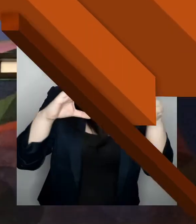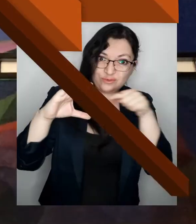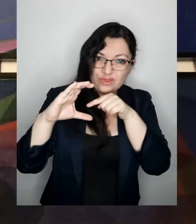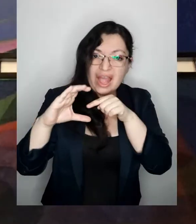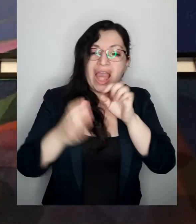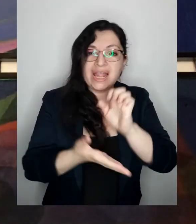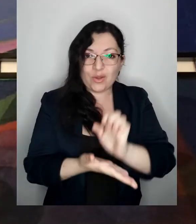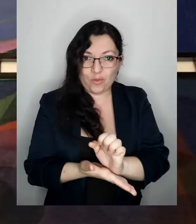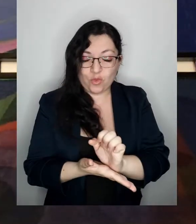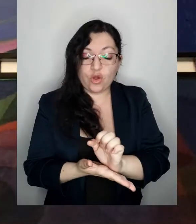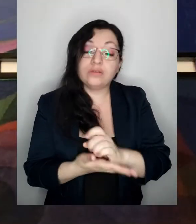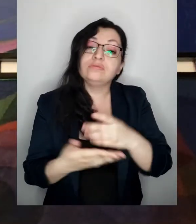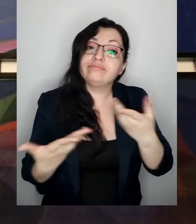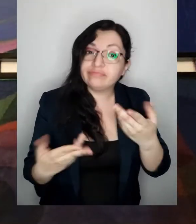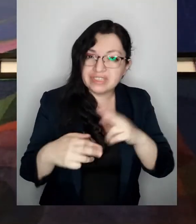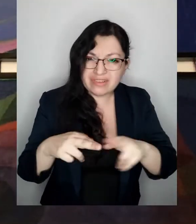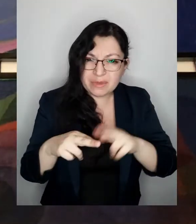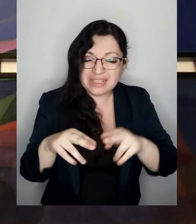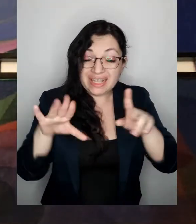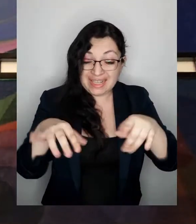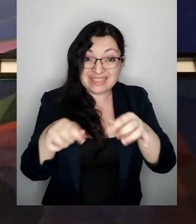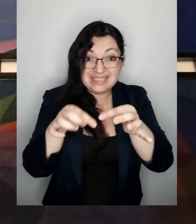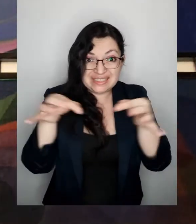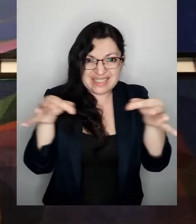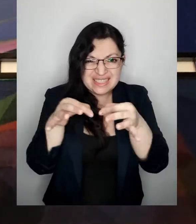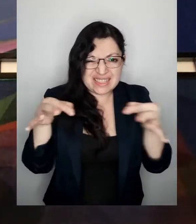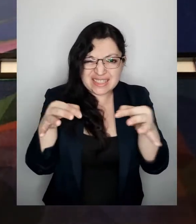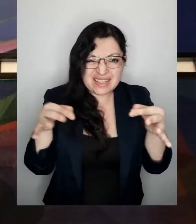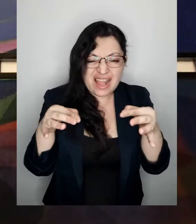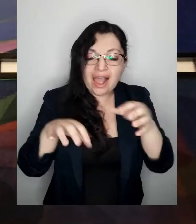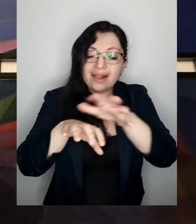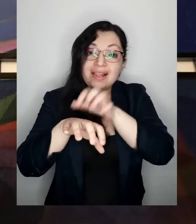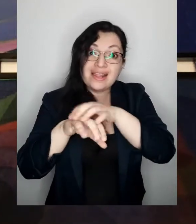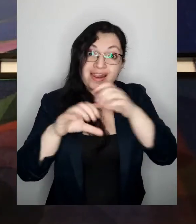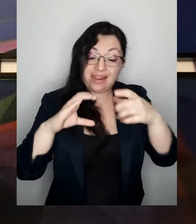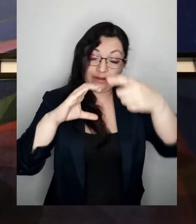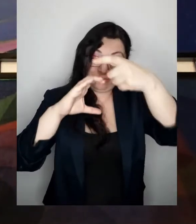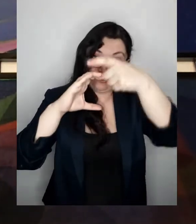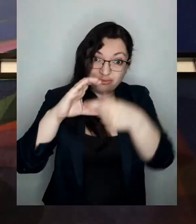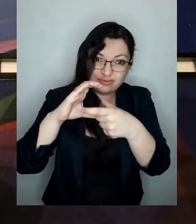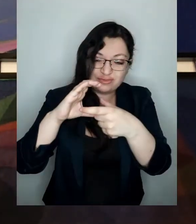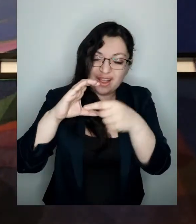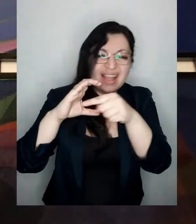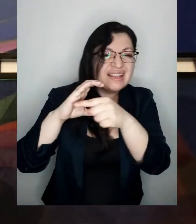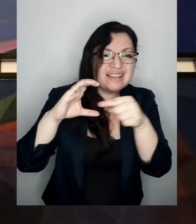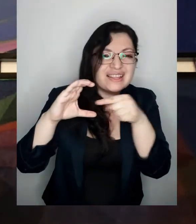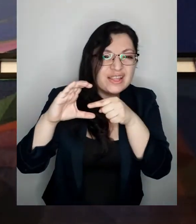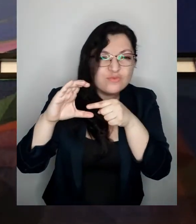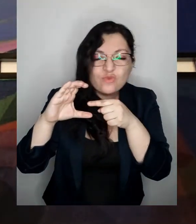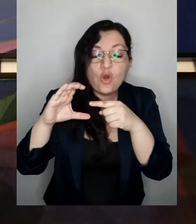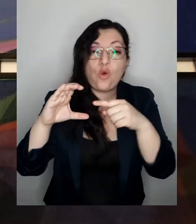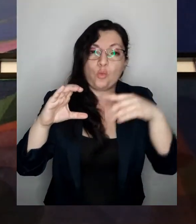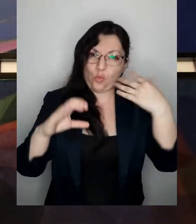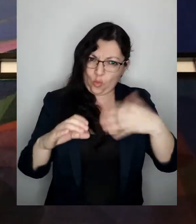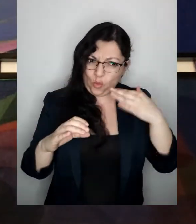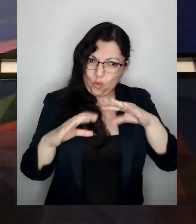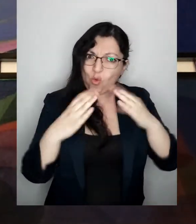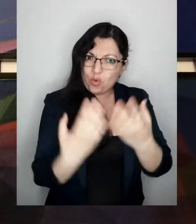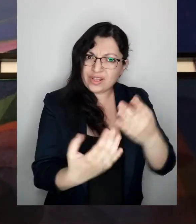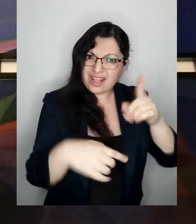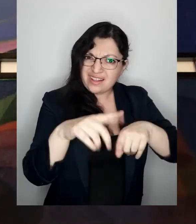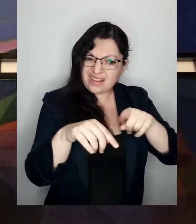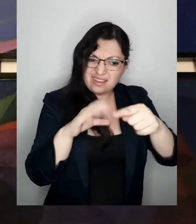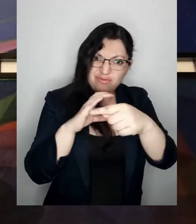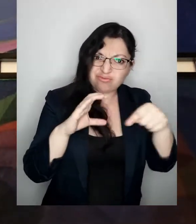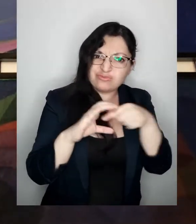lo siguiente que haremos es usar el elástico para rodear la naranja y marcar otra línea muy importante en la tierra que es